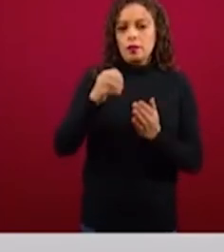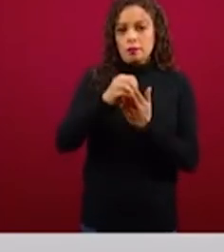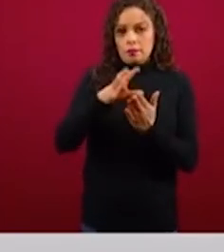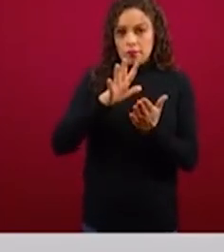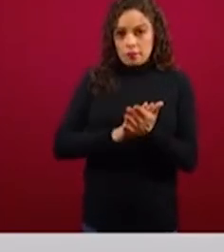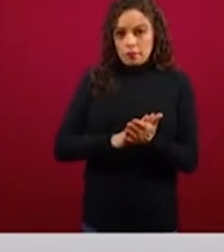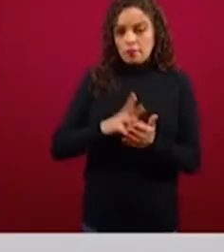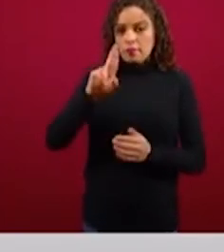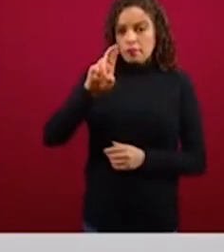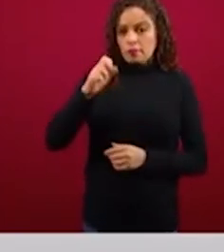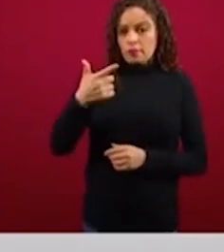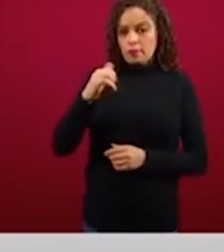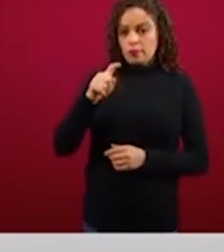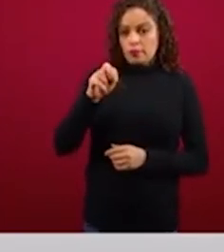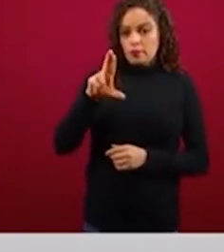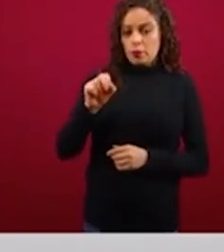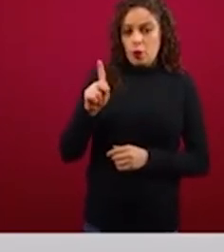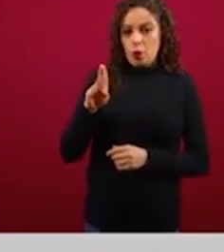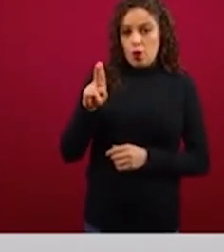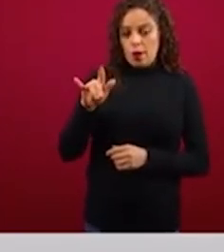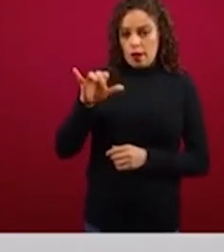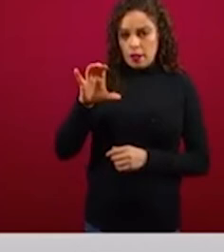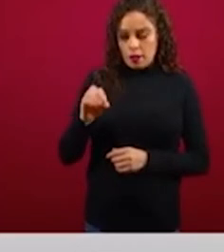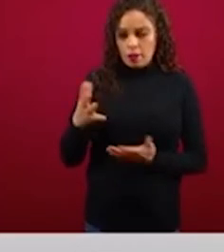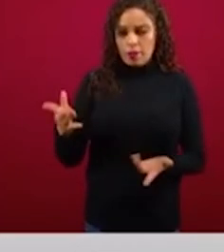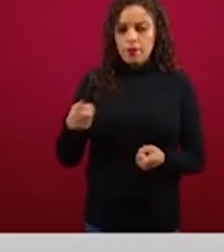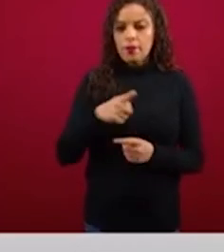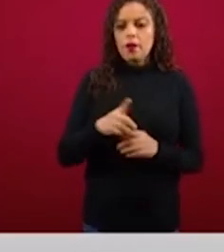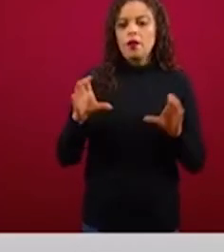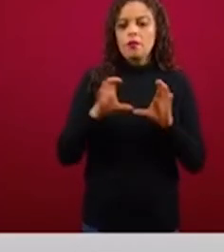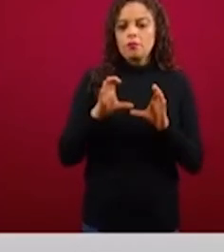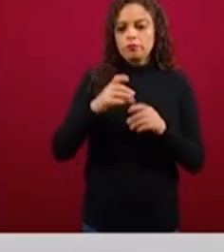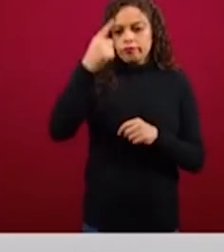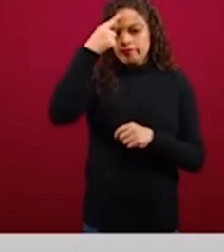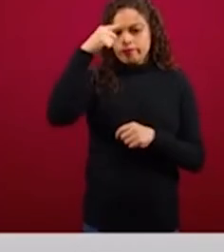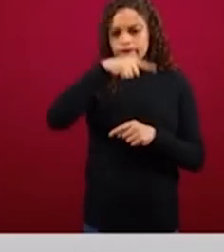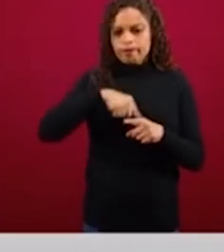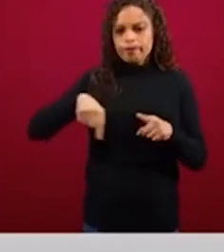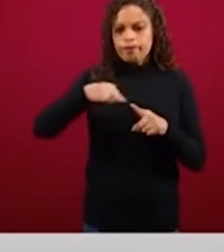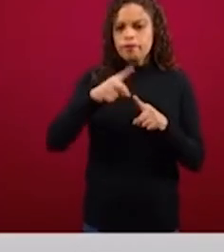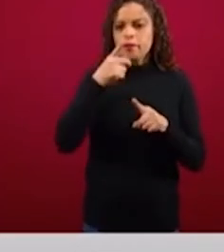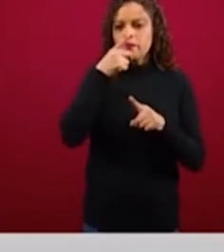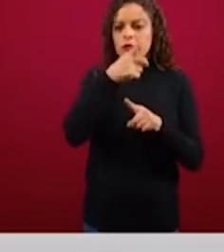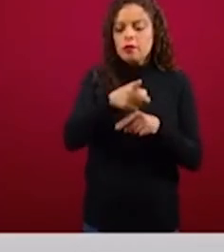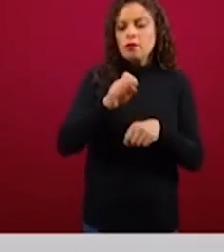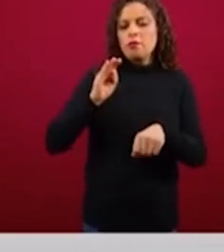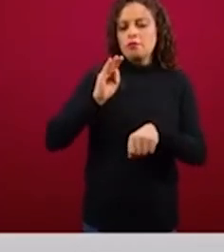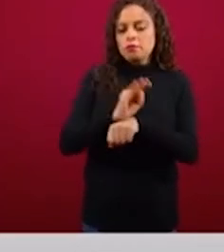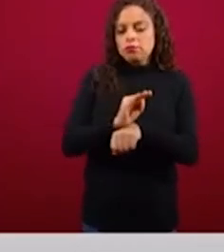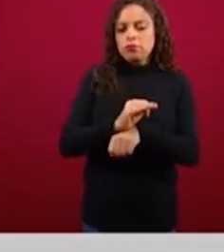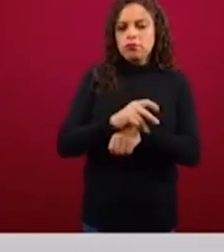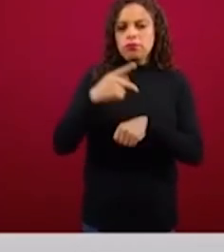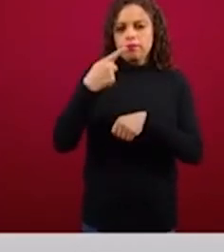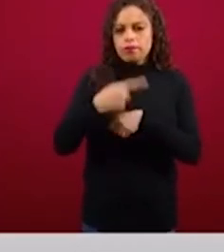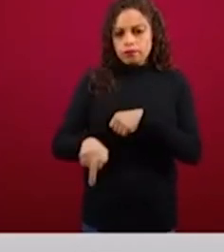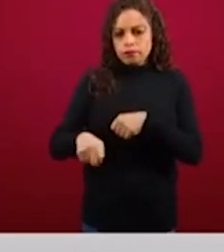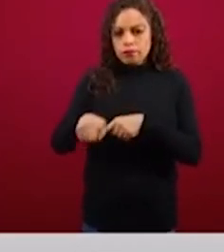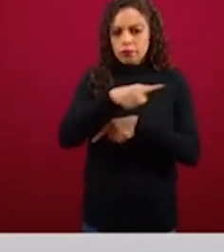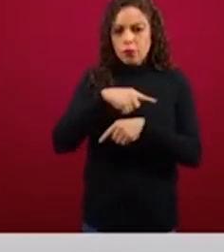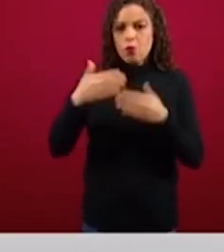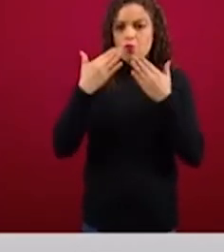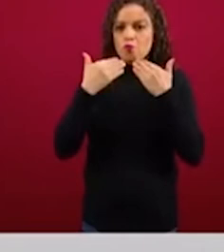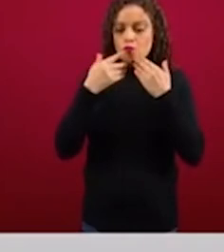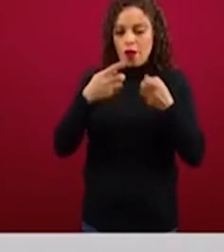registro público, certificación de libertad de gravamen, dictamen de protección de riesgos donde señale que se encuentra fuera de zona de